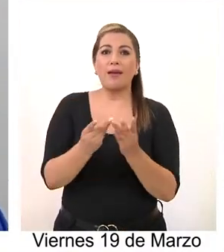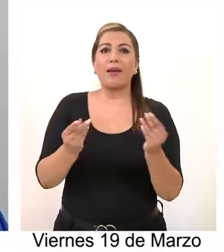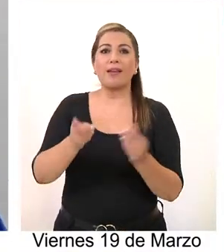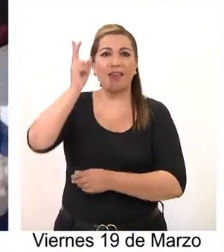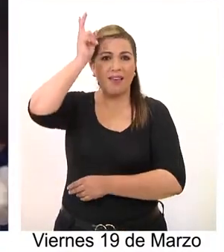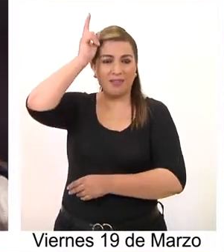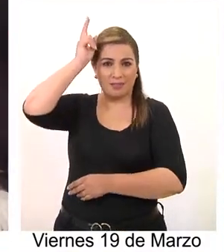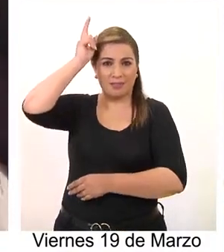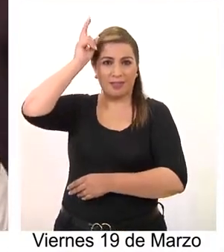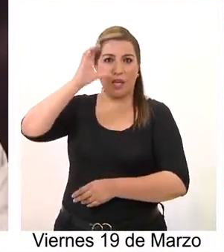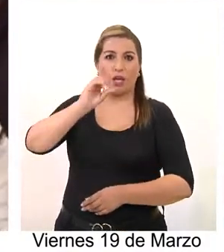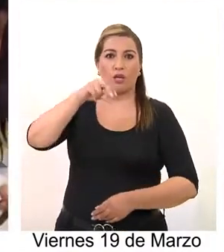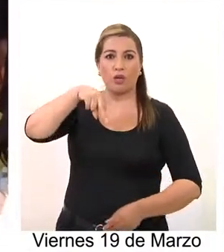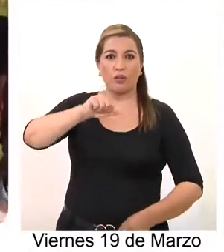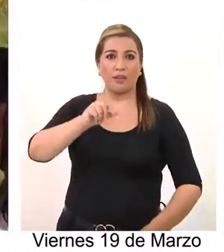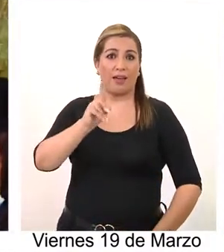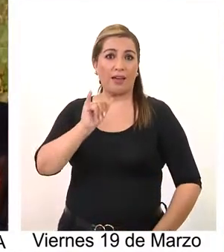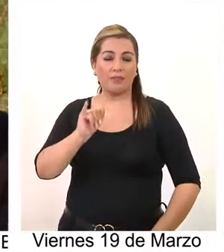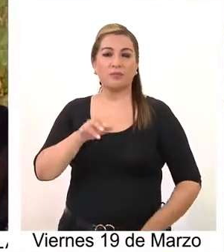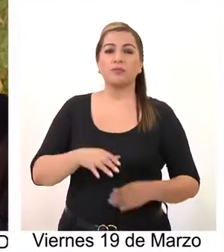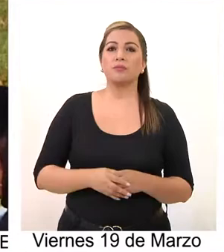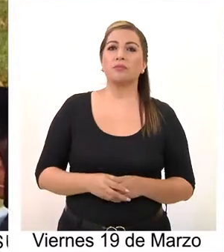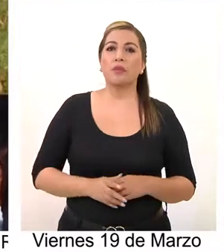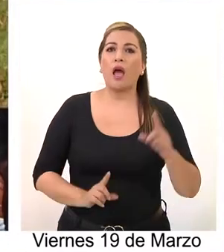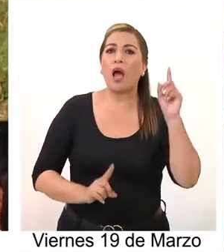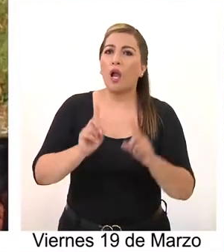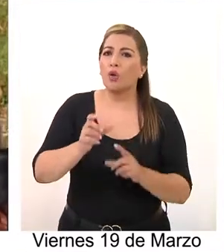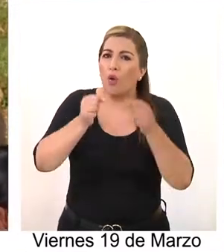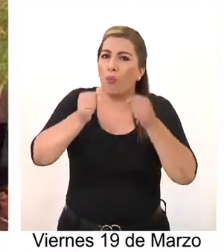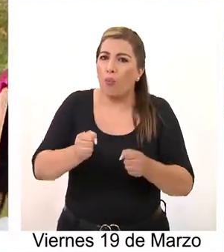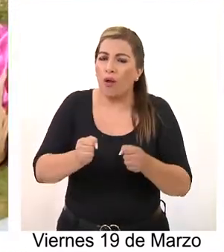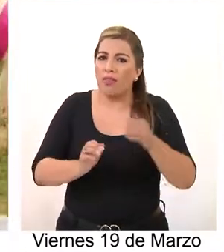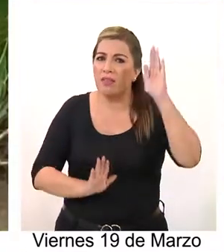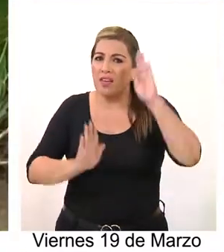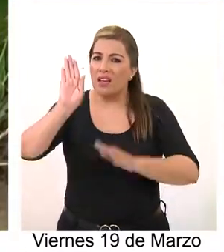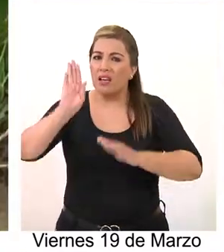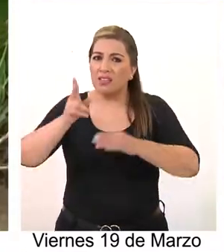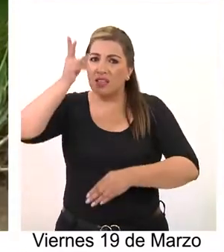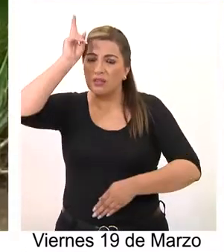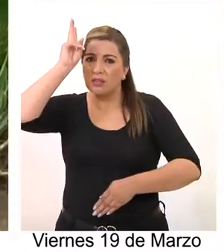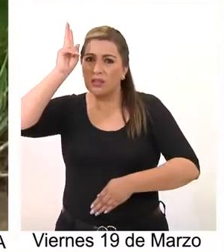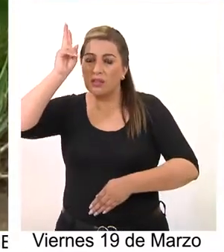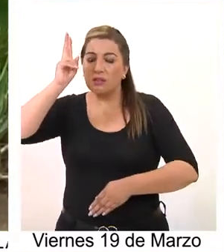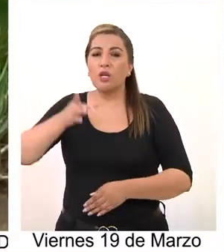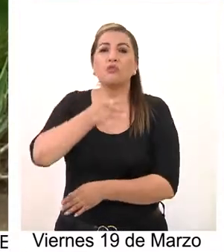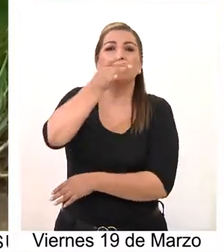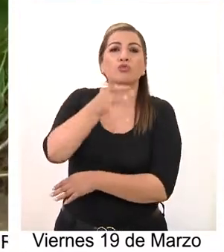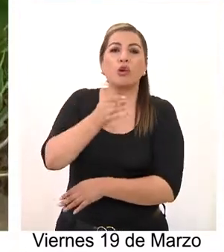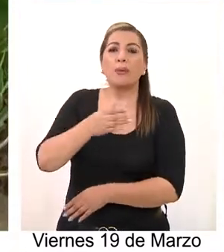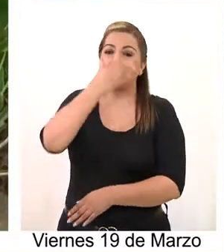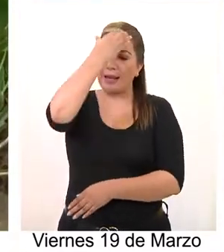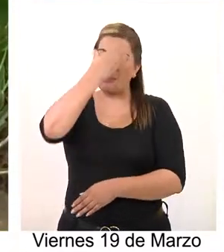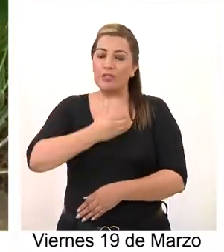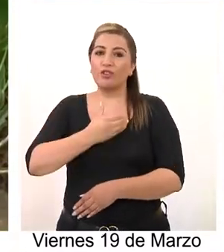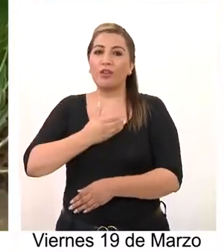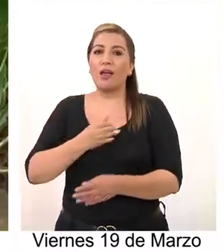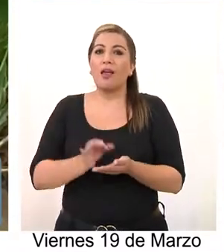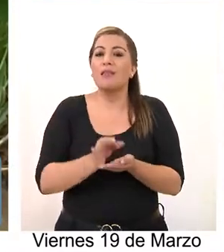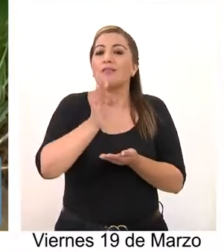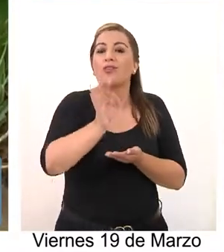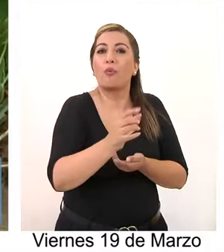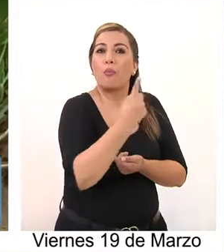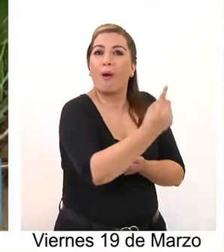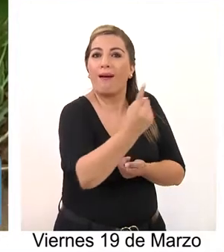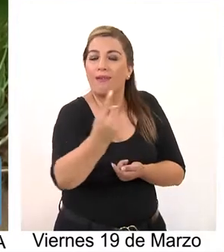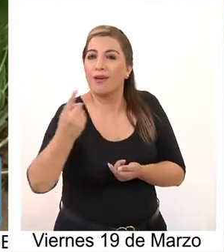certificado de calidad indígena de CONADI. Quienes pueden votar por un candidato indígena son las personas de